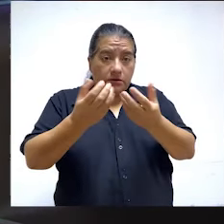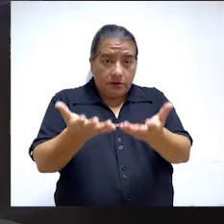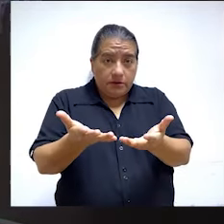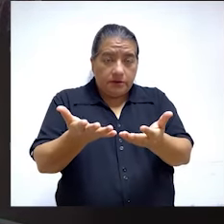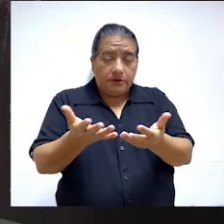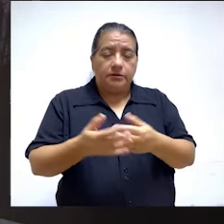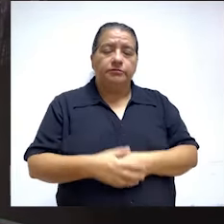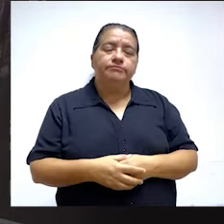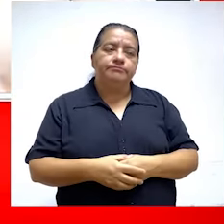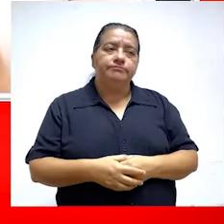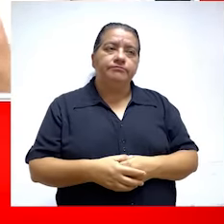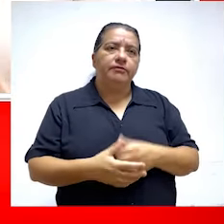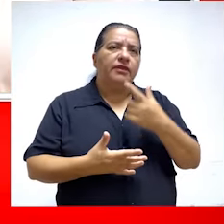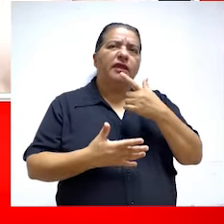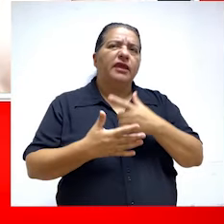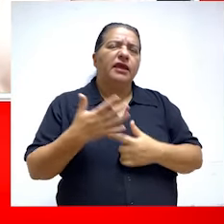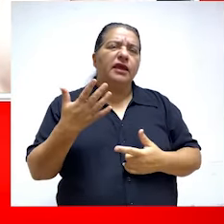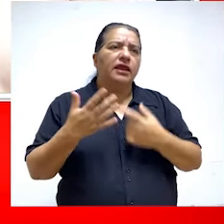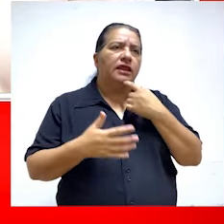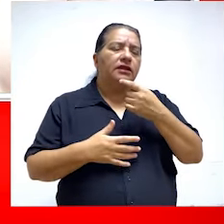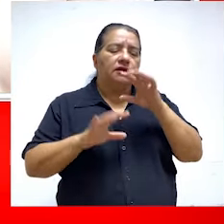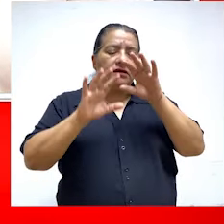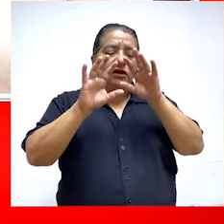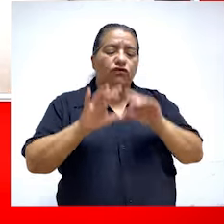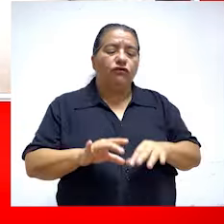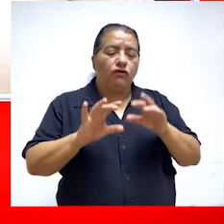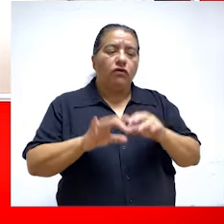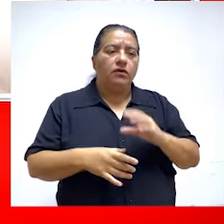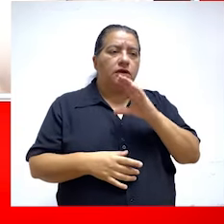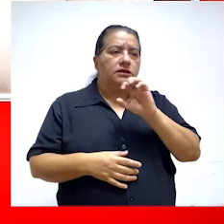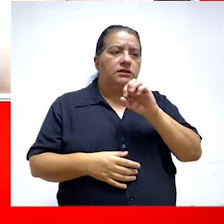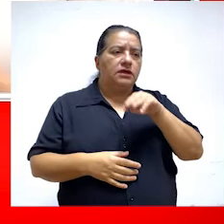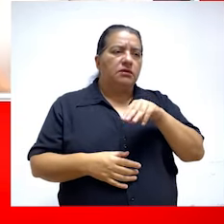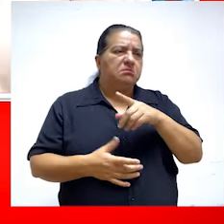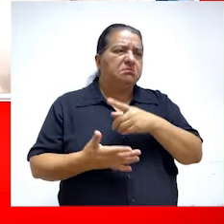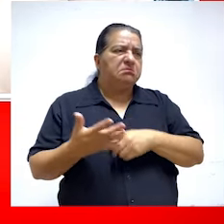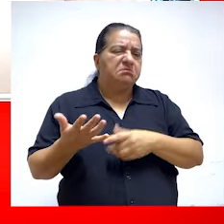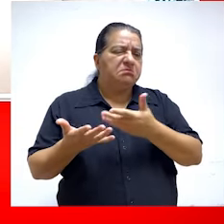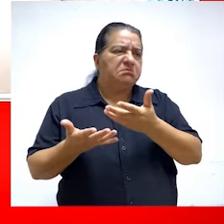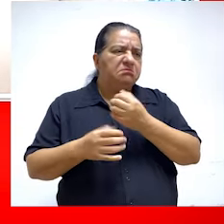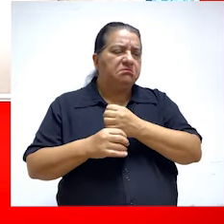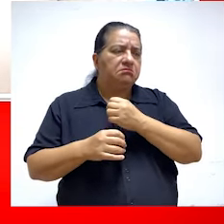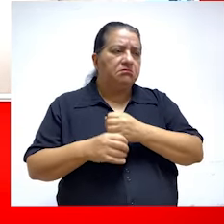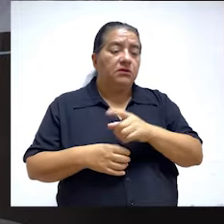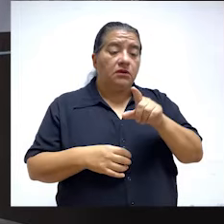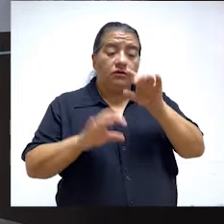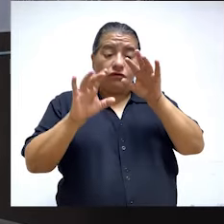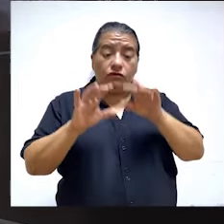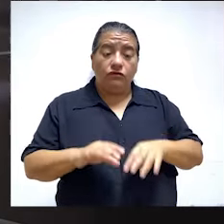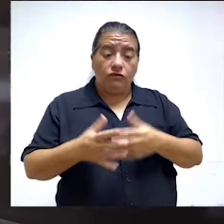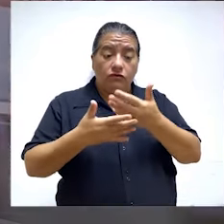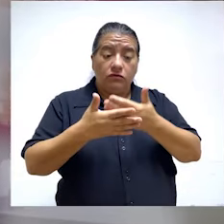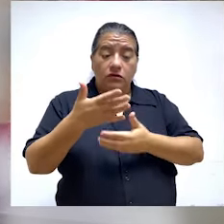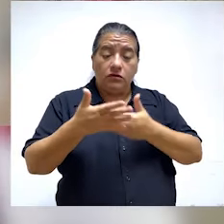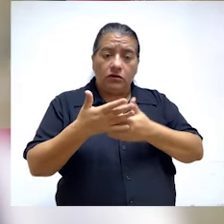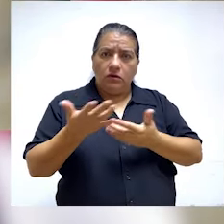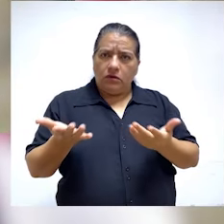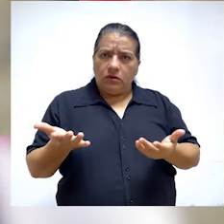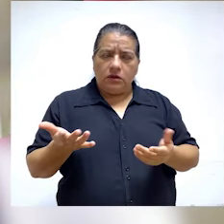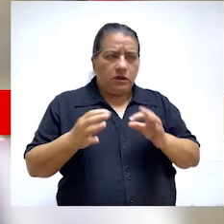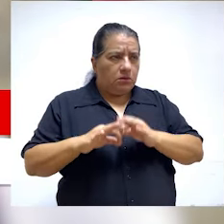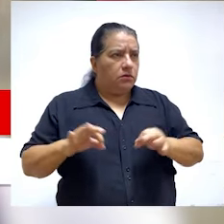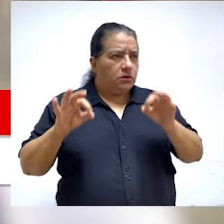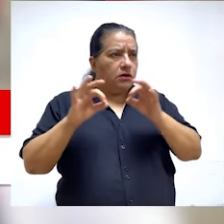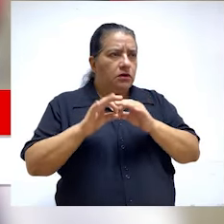o sea, el Estado a través del SEM. ¿Qué sustentan estos informes de los Centros de Emergencia de Mujer a favor de las víctimas? Esa información recibe